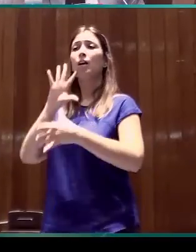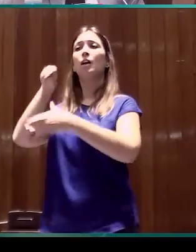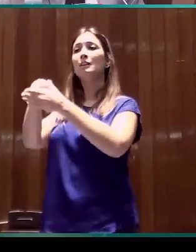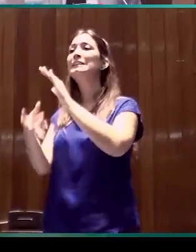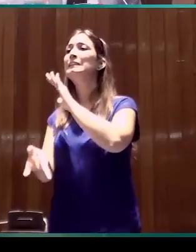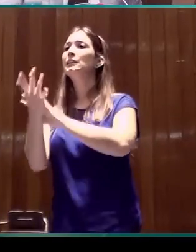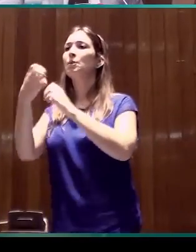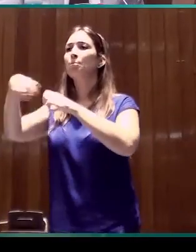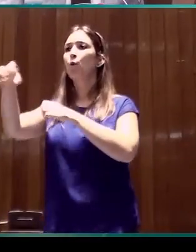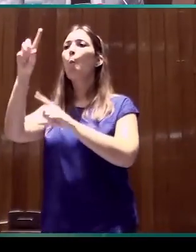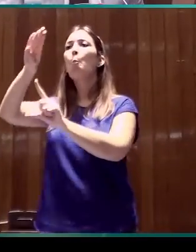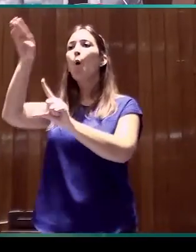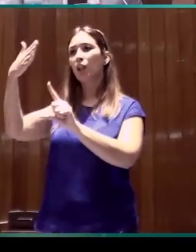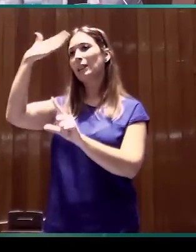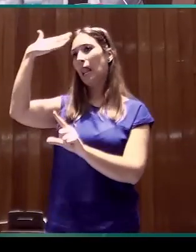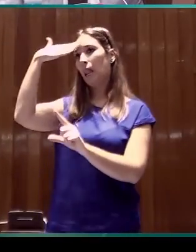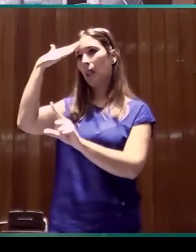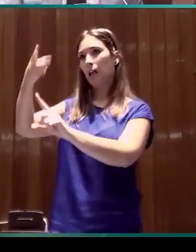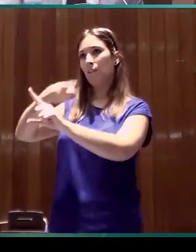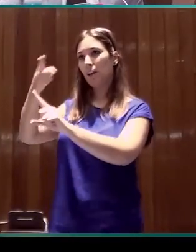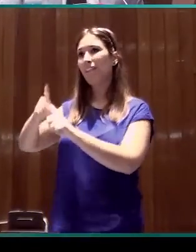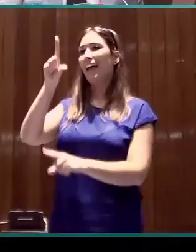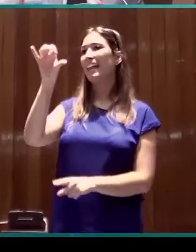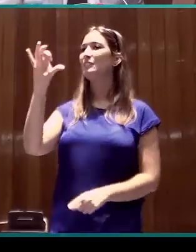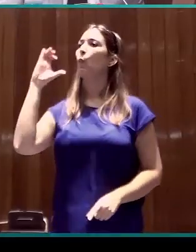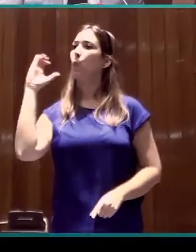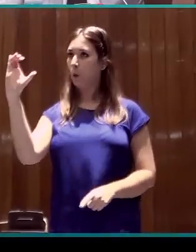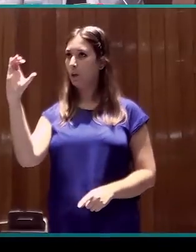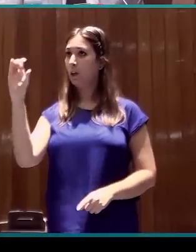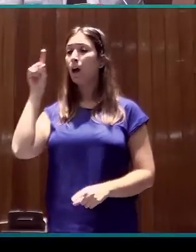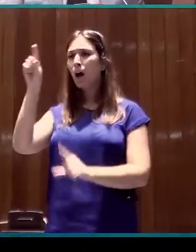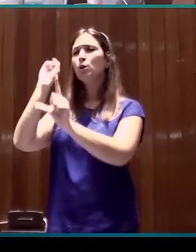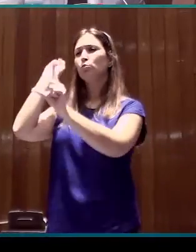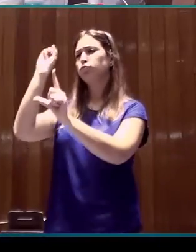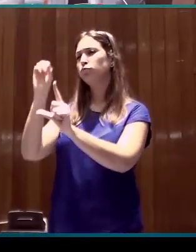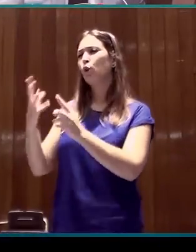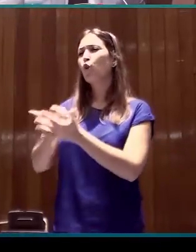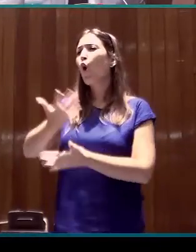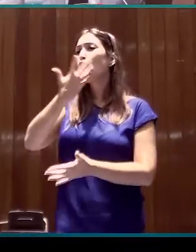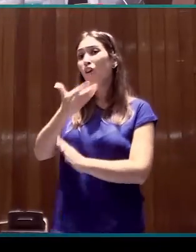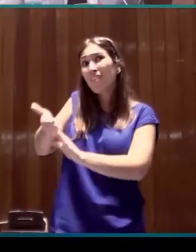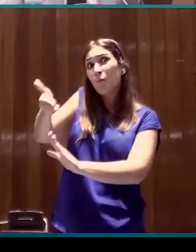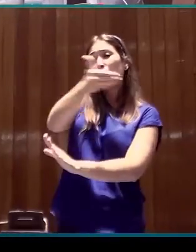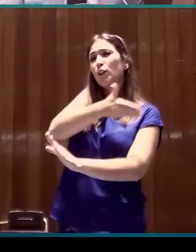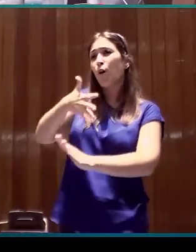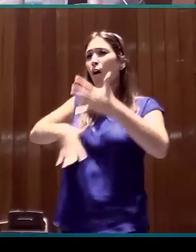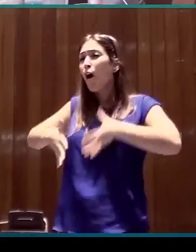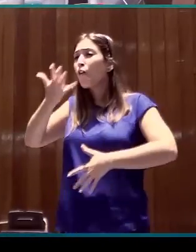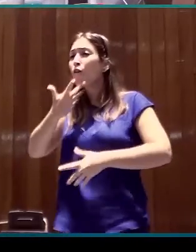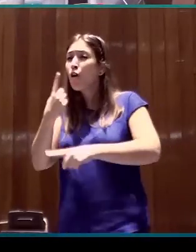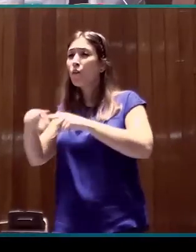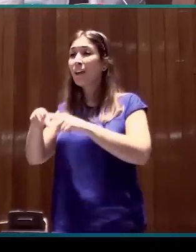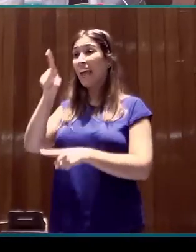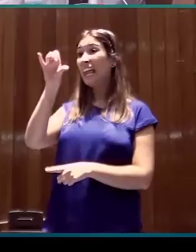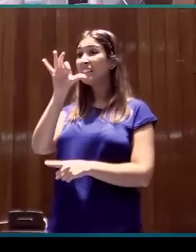del Institut un portal de referencia para lengua signos catalana que recogiera todo el conocimiento existente sobre la lengua